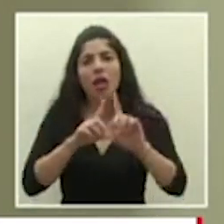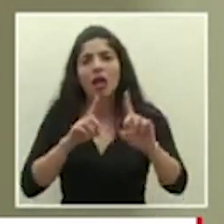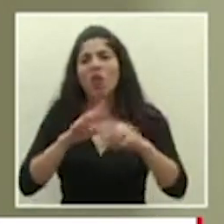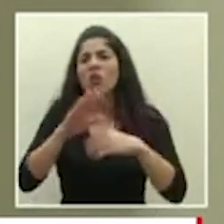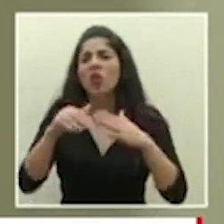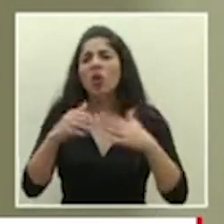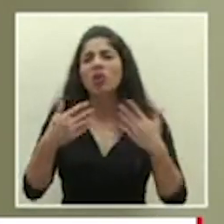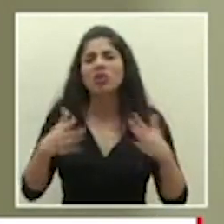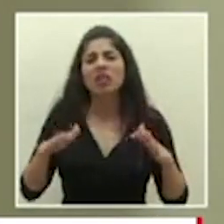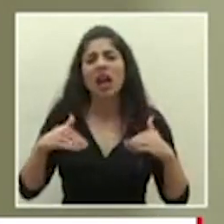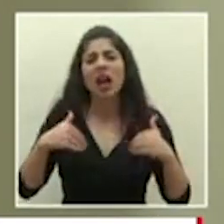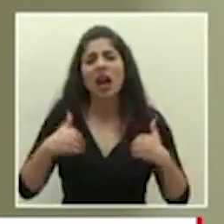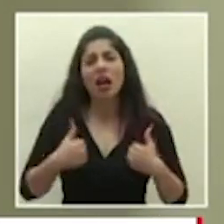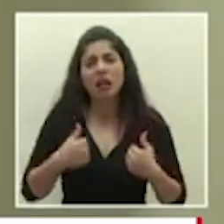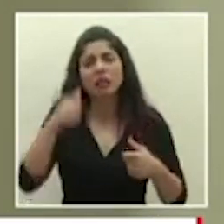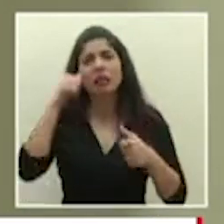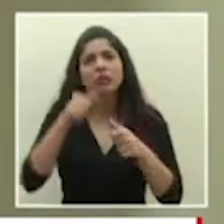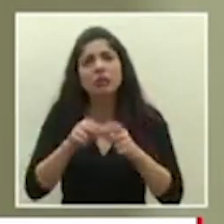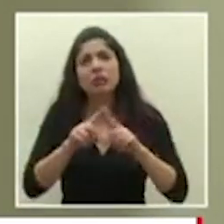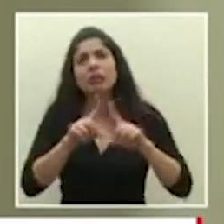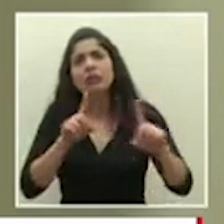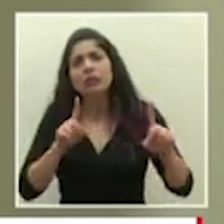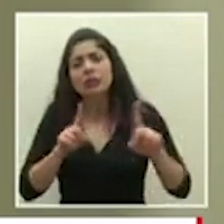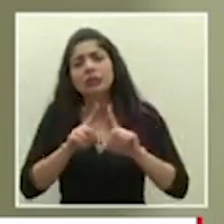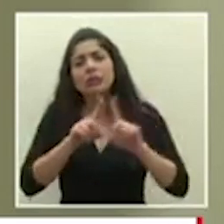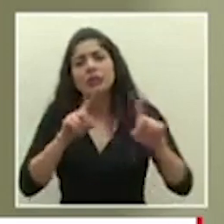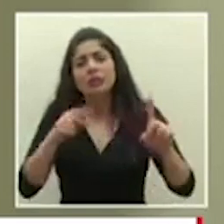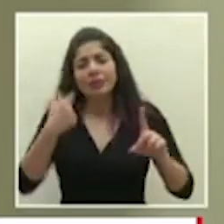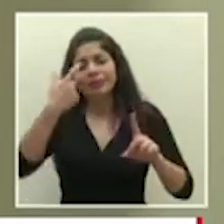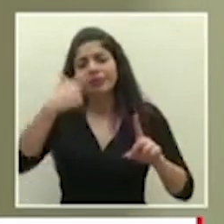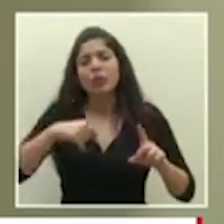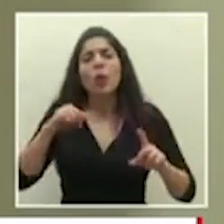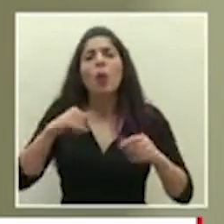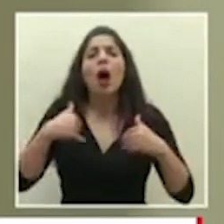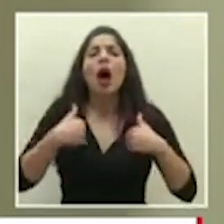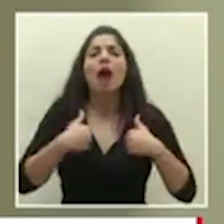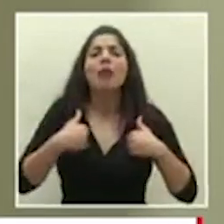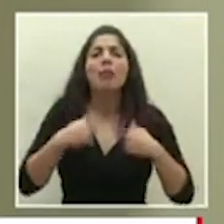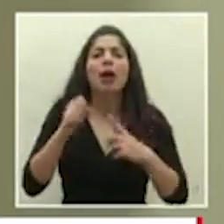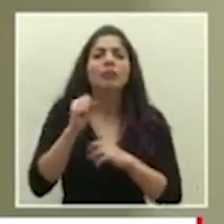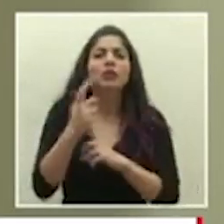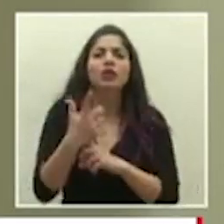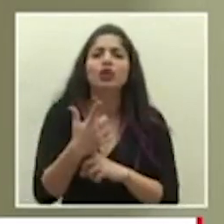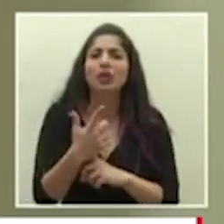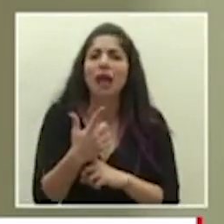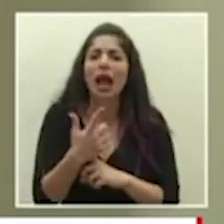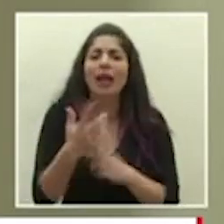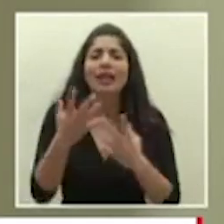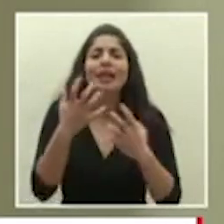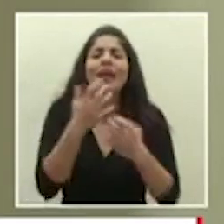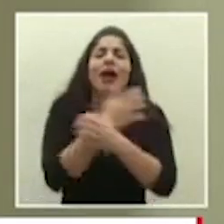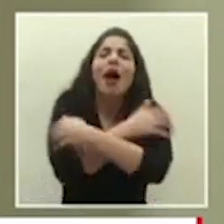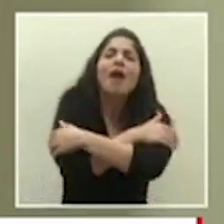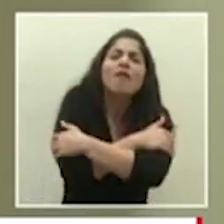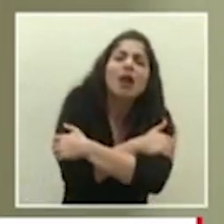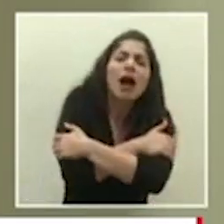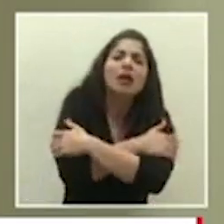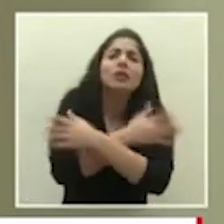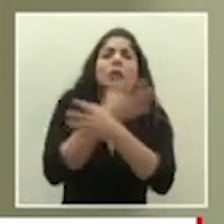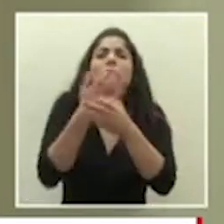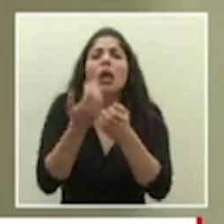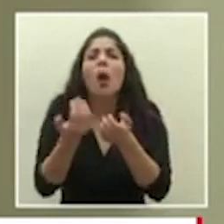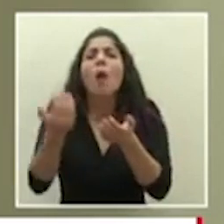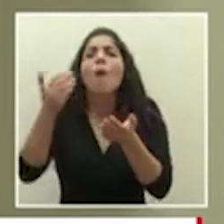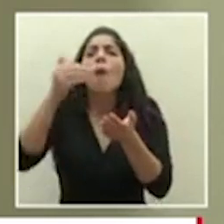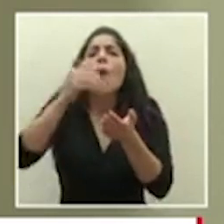cansados de ese distanciamiento social somos animales sociales queremos abrazarnos queremos volver a